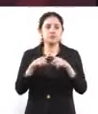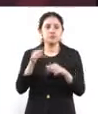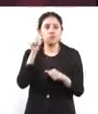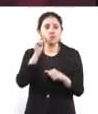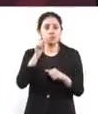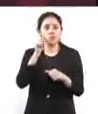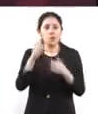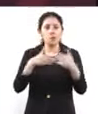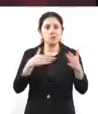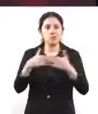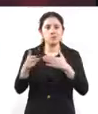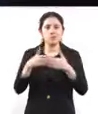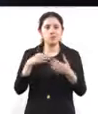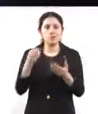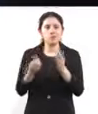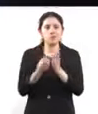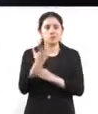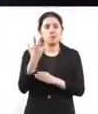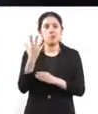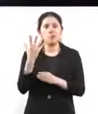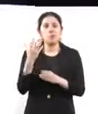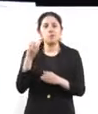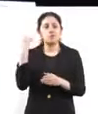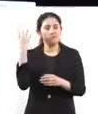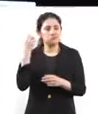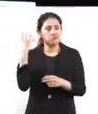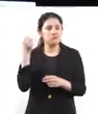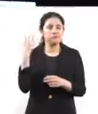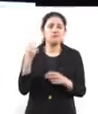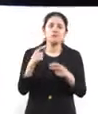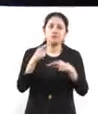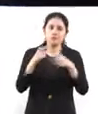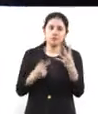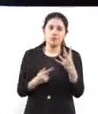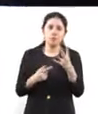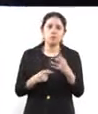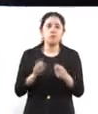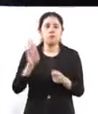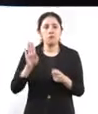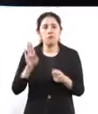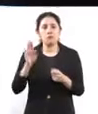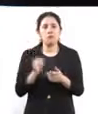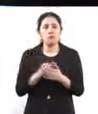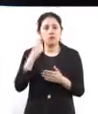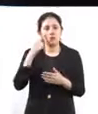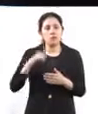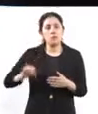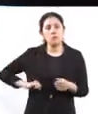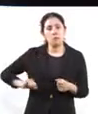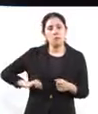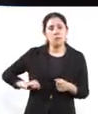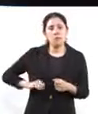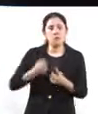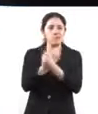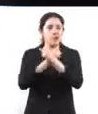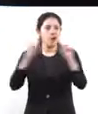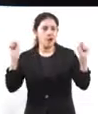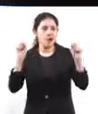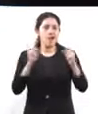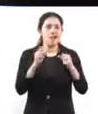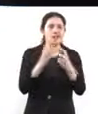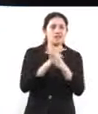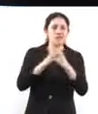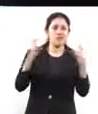Aquí hay algunos de los eventos que nos parecen son particularmente relevantes, el Grito de Independencia, el Corona